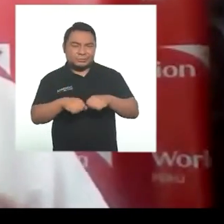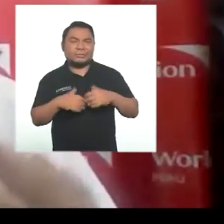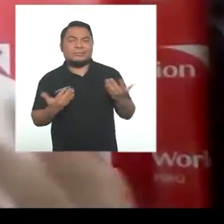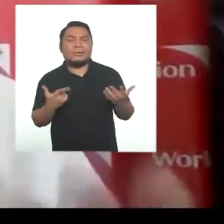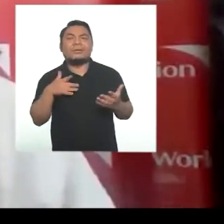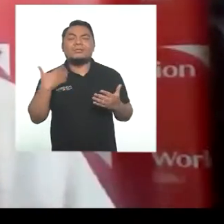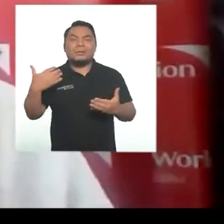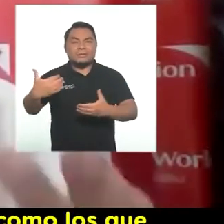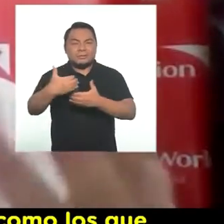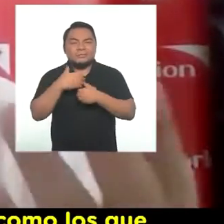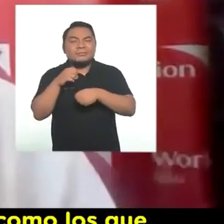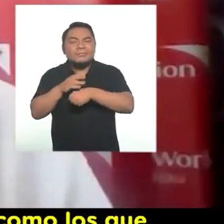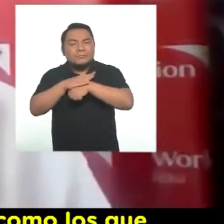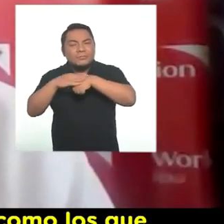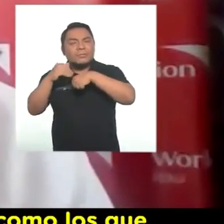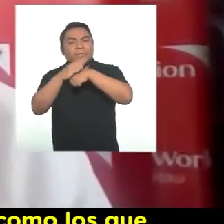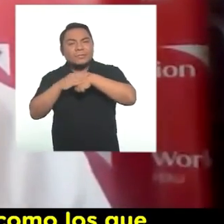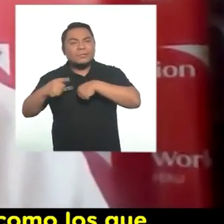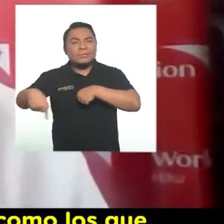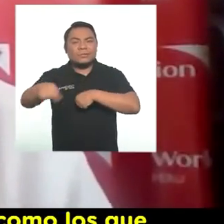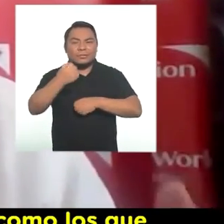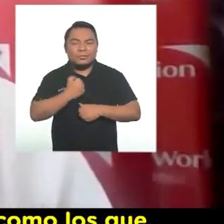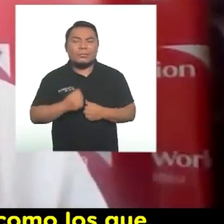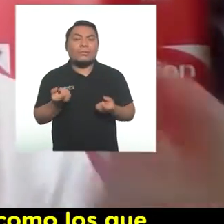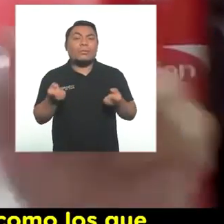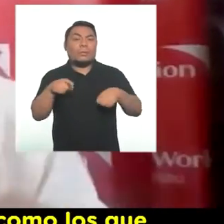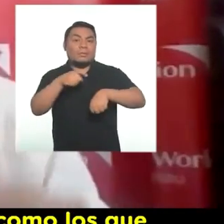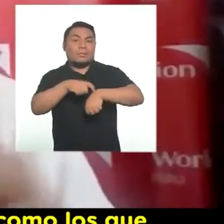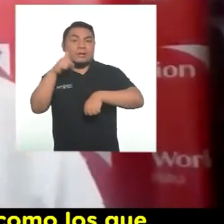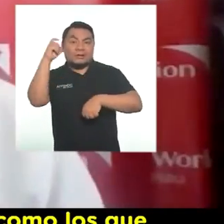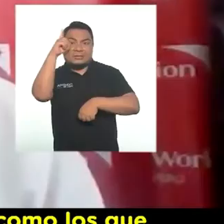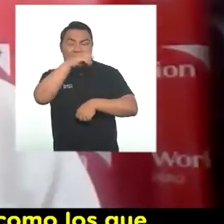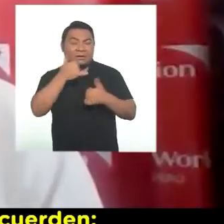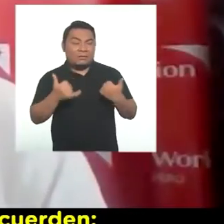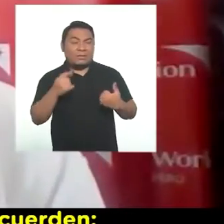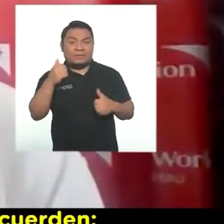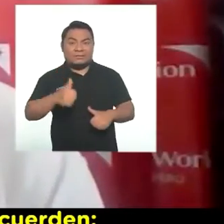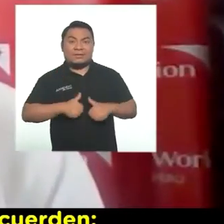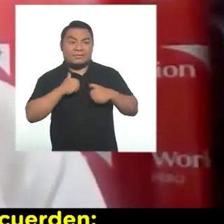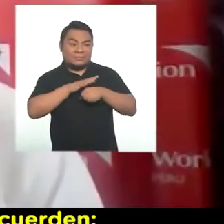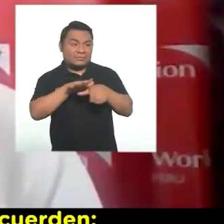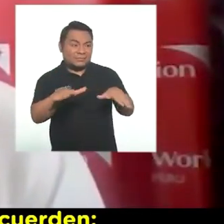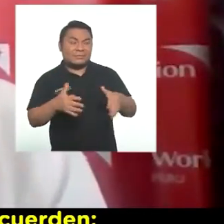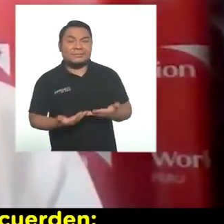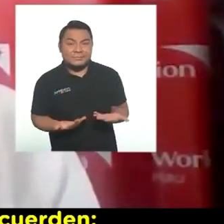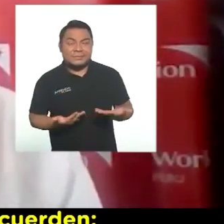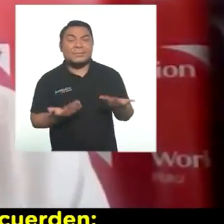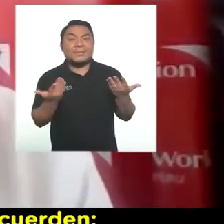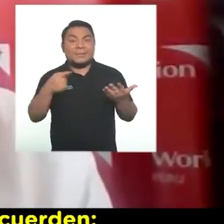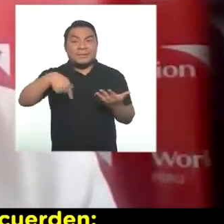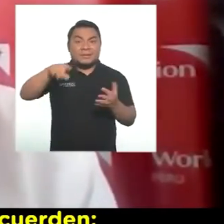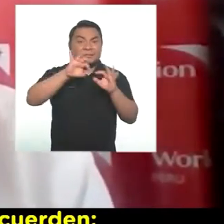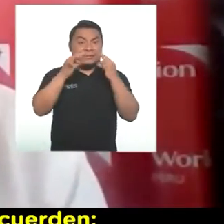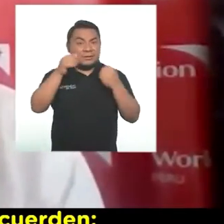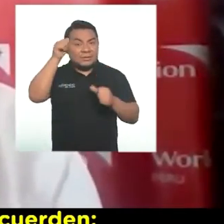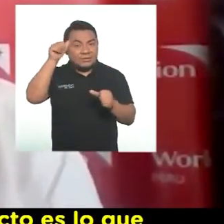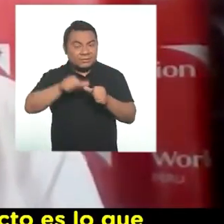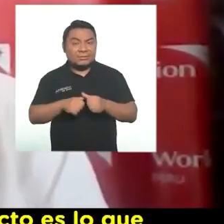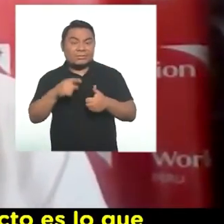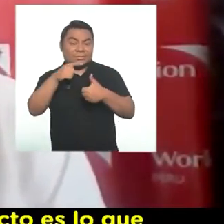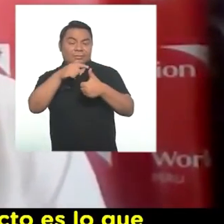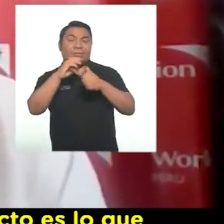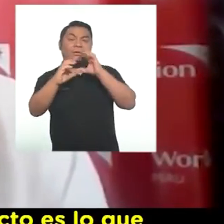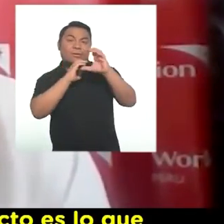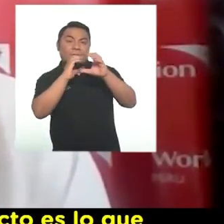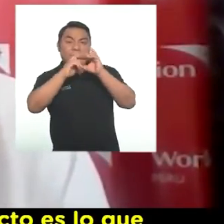de acoger y consolar a nuestros hijos en momentos difíciles como los que estamos viviendo ahora. Entonces, familia, recuerden,